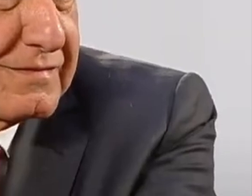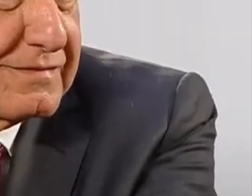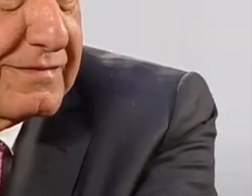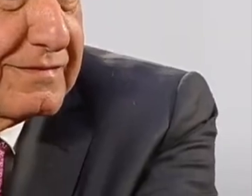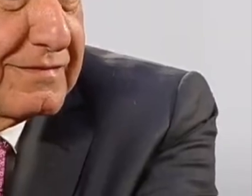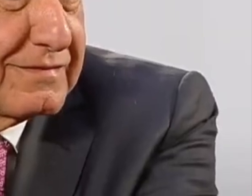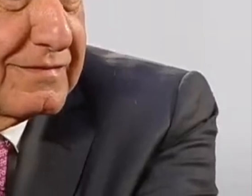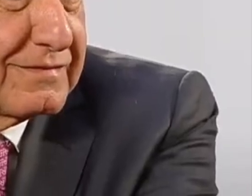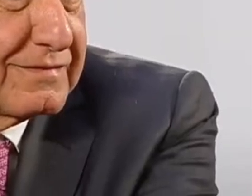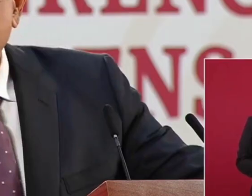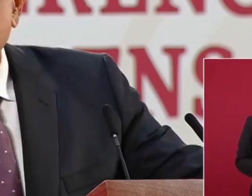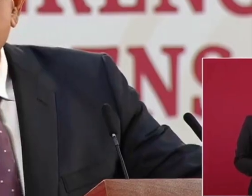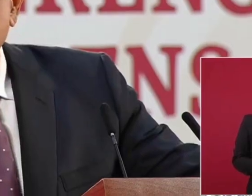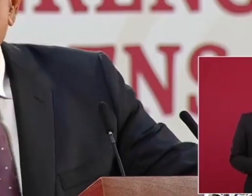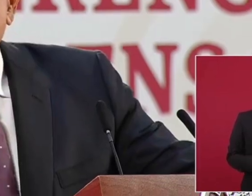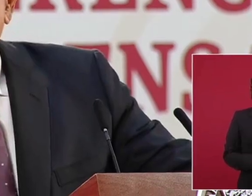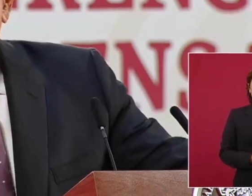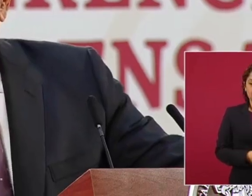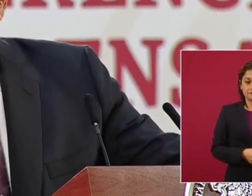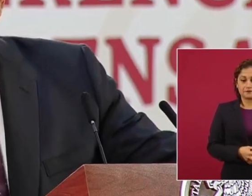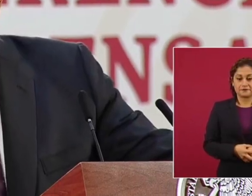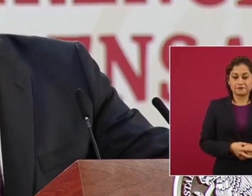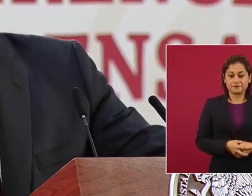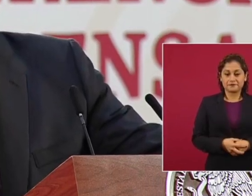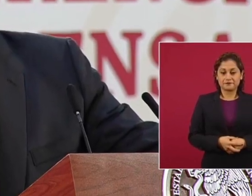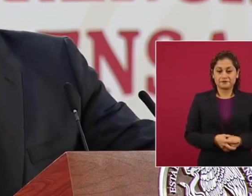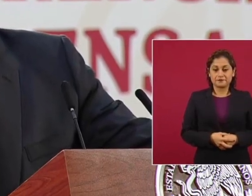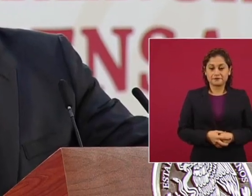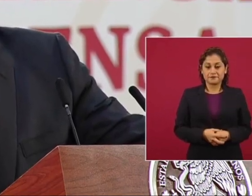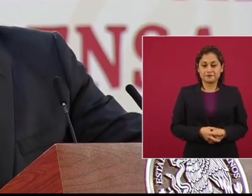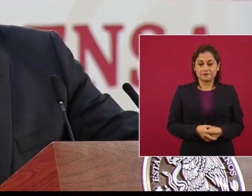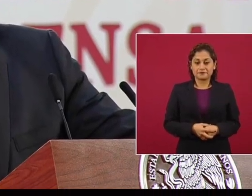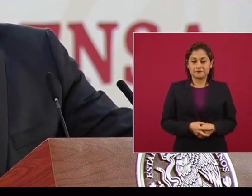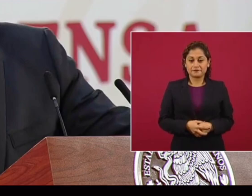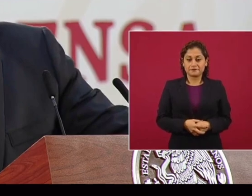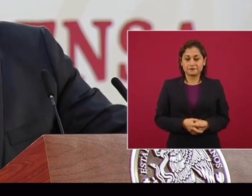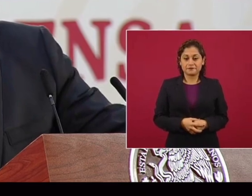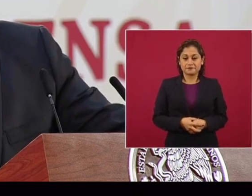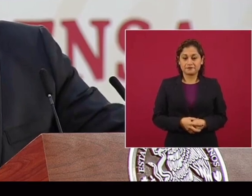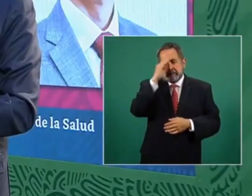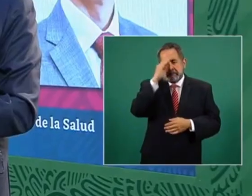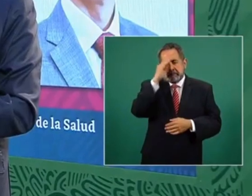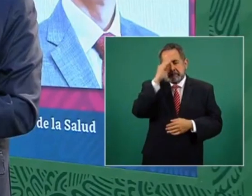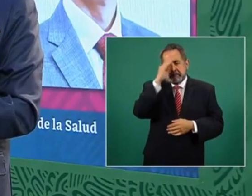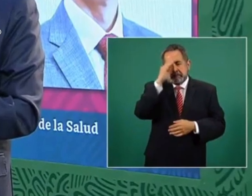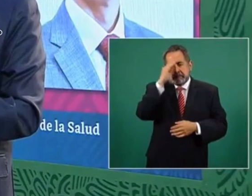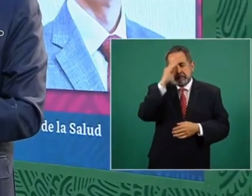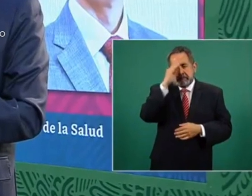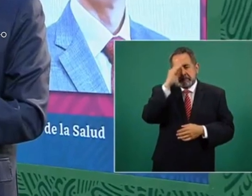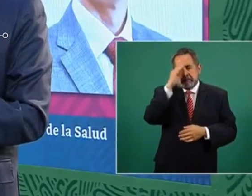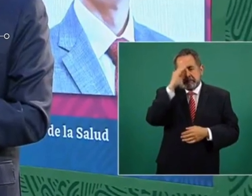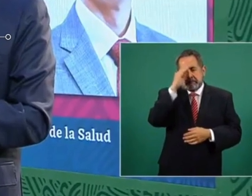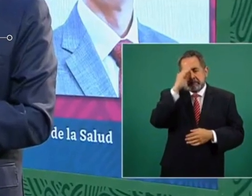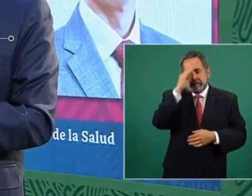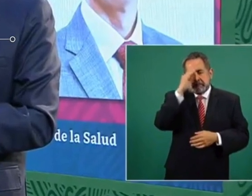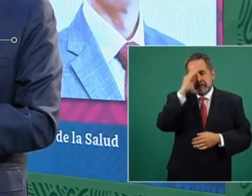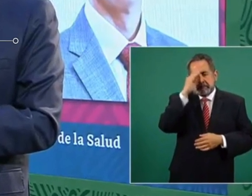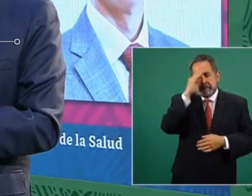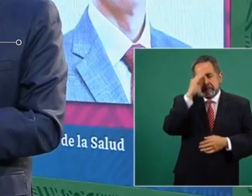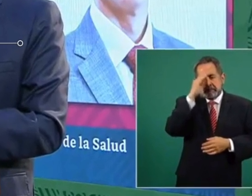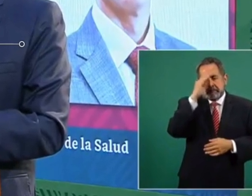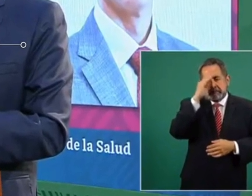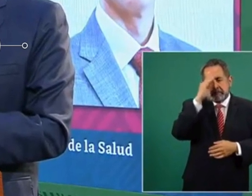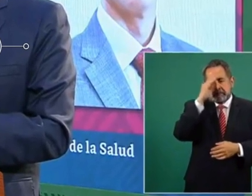decimos amor con amor se paga Y hoy también